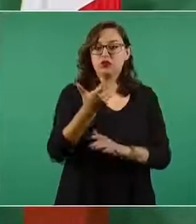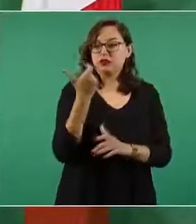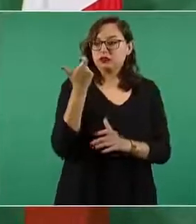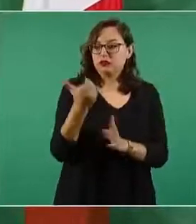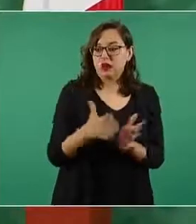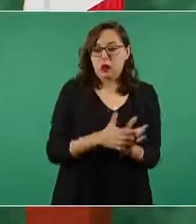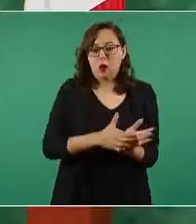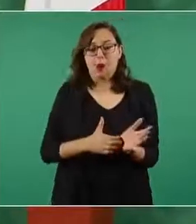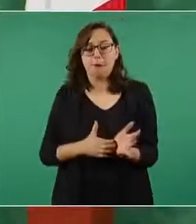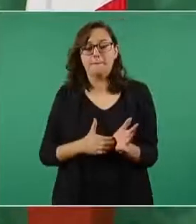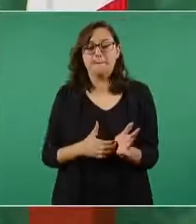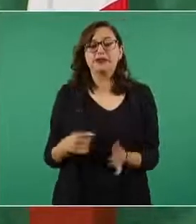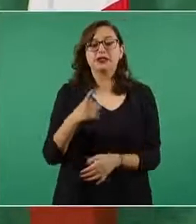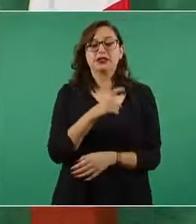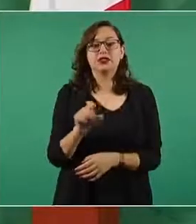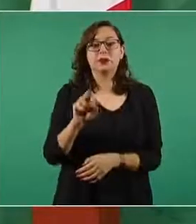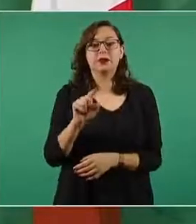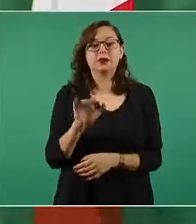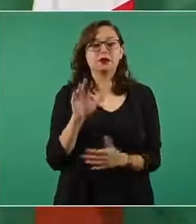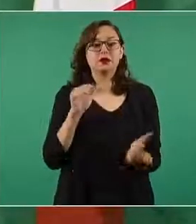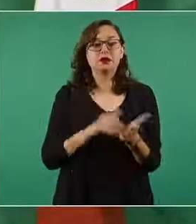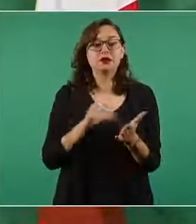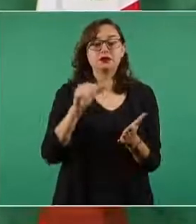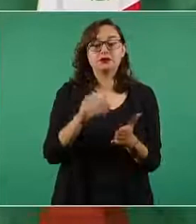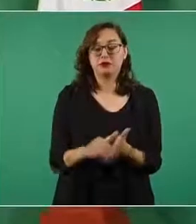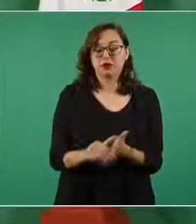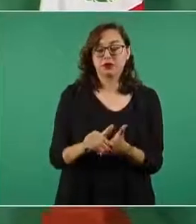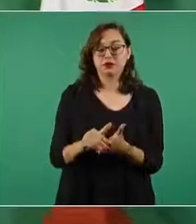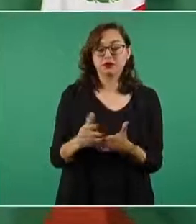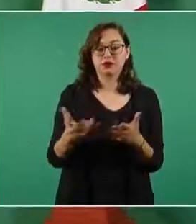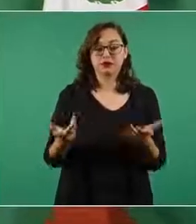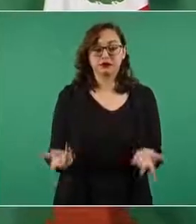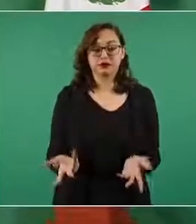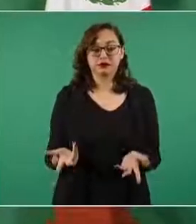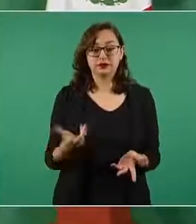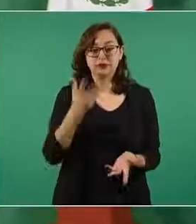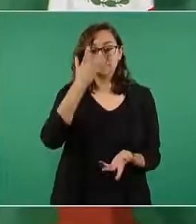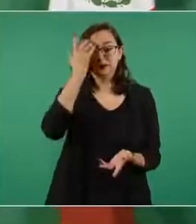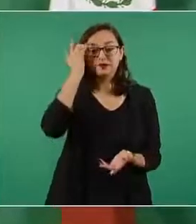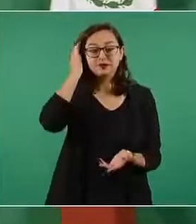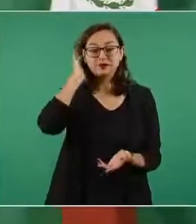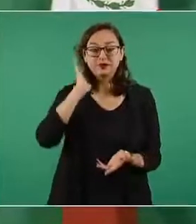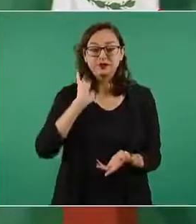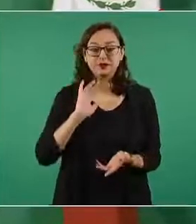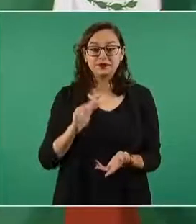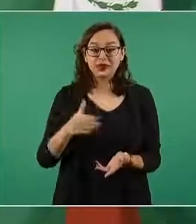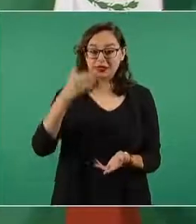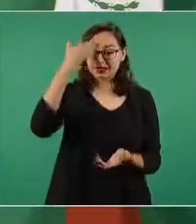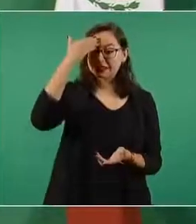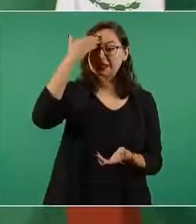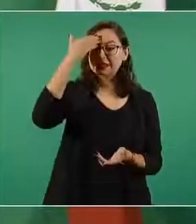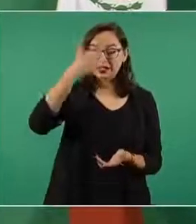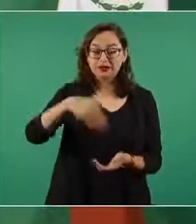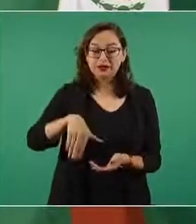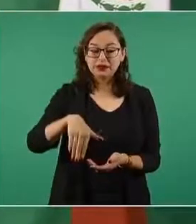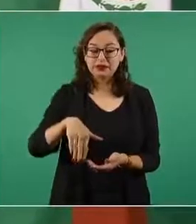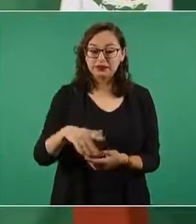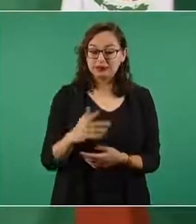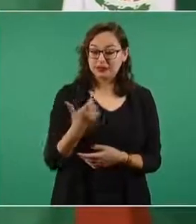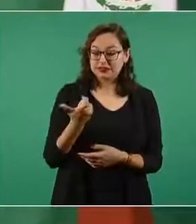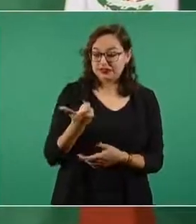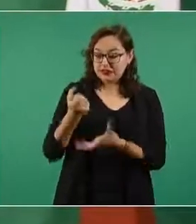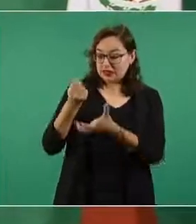Decía yo que con eso casi se está financiando,